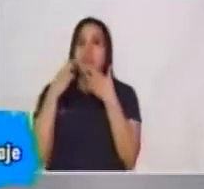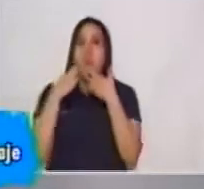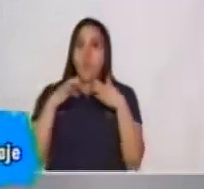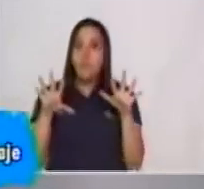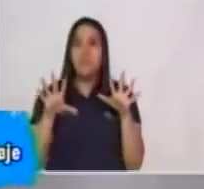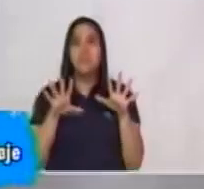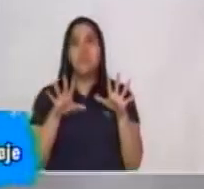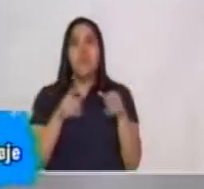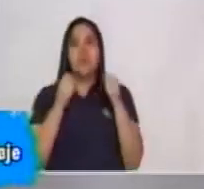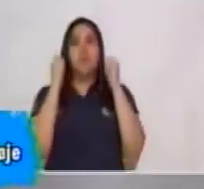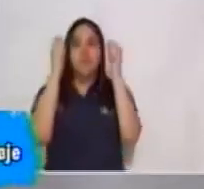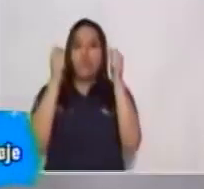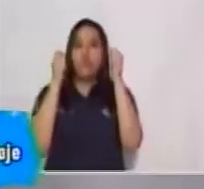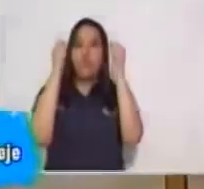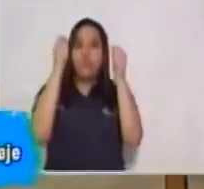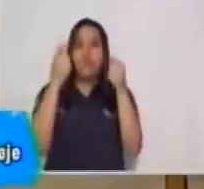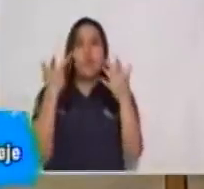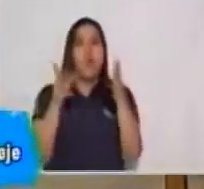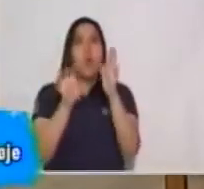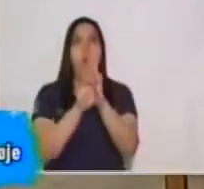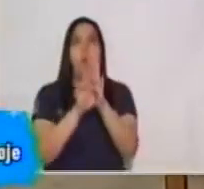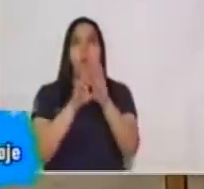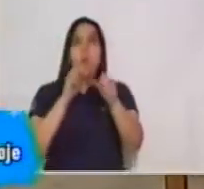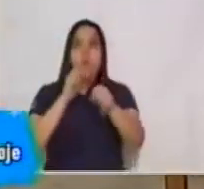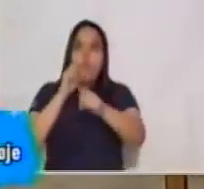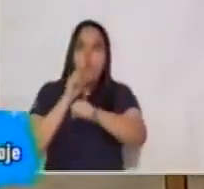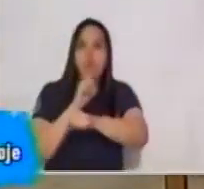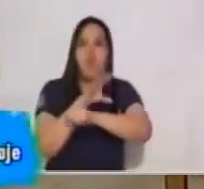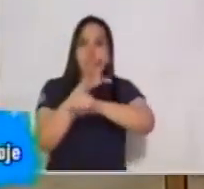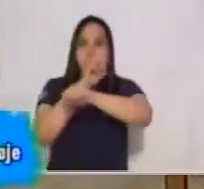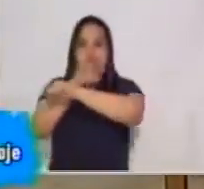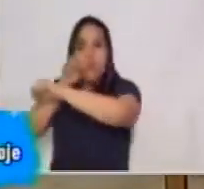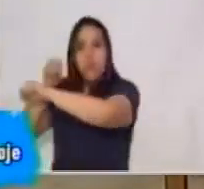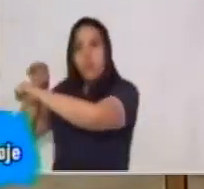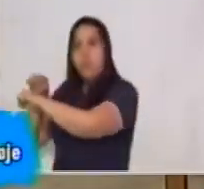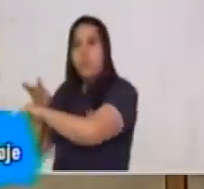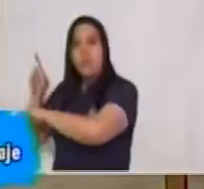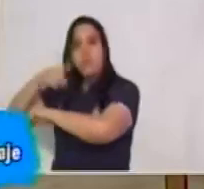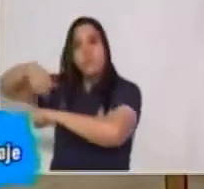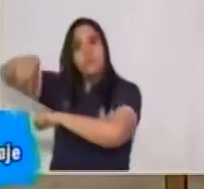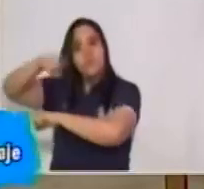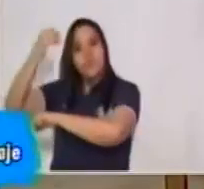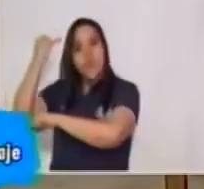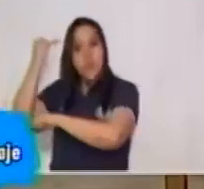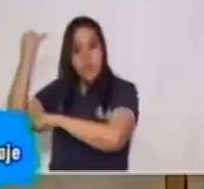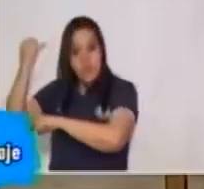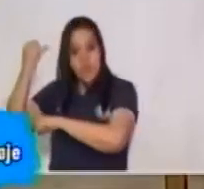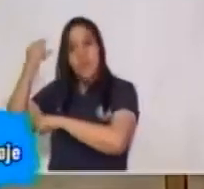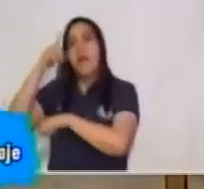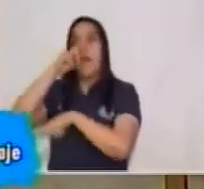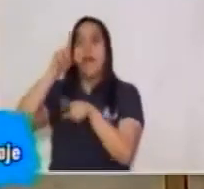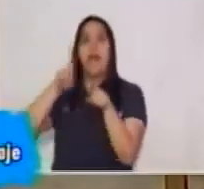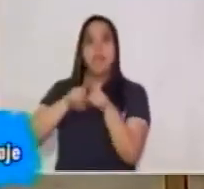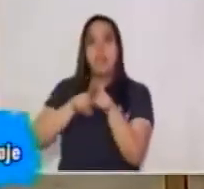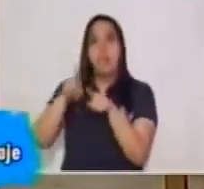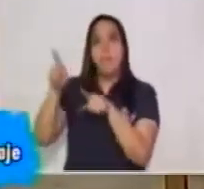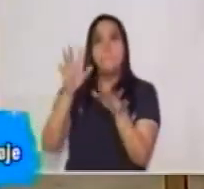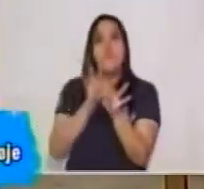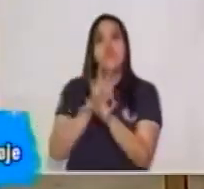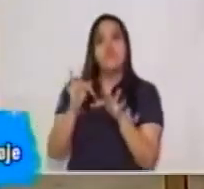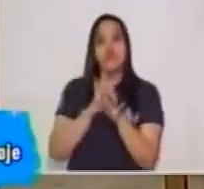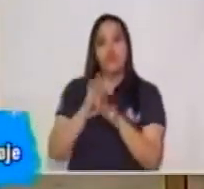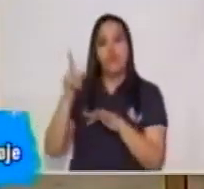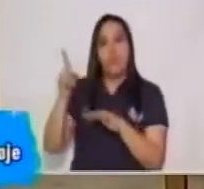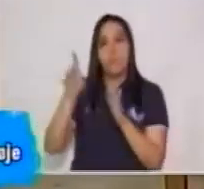propaganda y cómo ellos tratan de influir o de dar por verdadera una idea? Pues eso es lo que busca esta función apelativa.